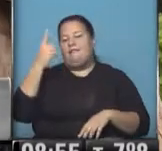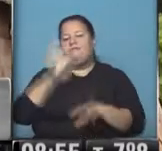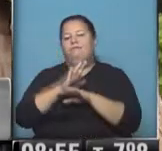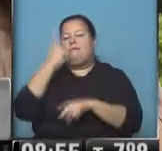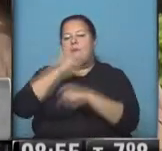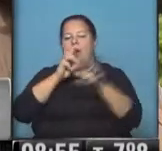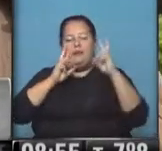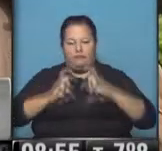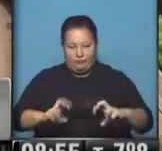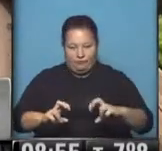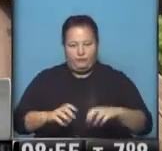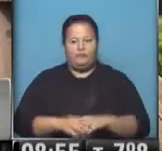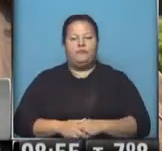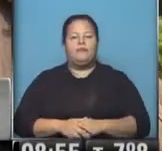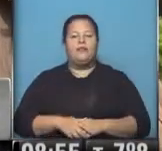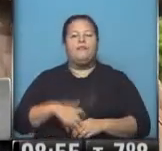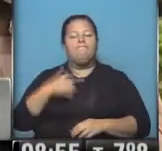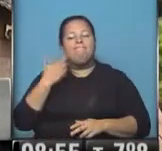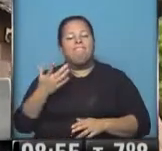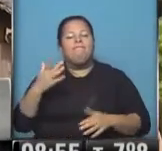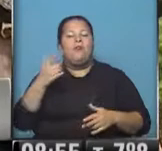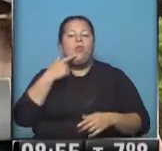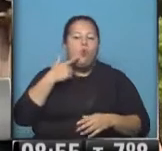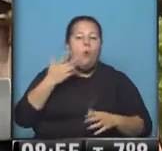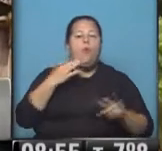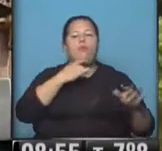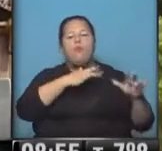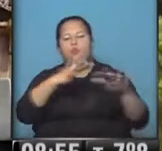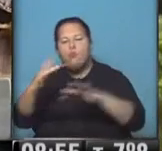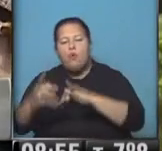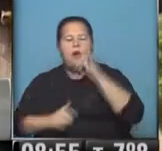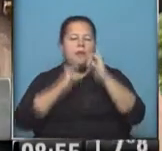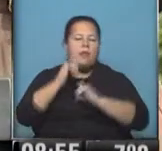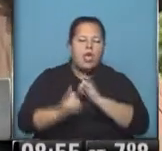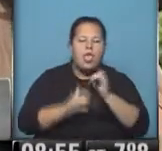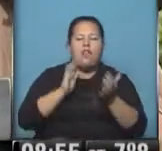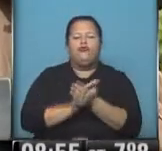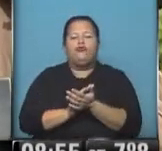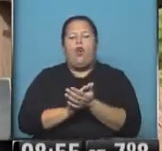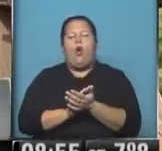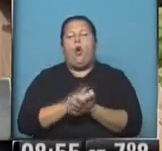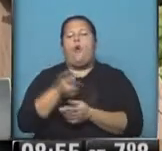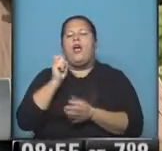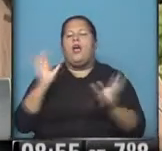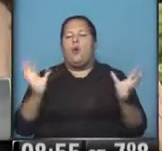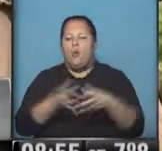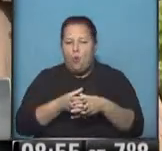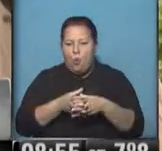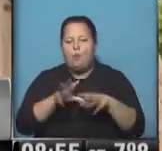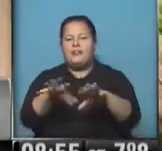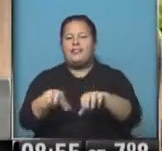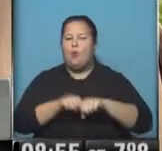la investigación. te decía, son más conjeturas porque trascendieron algunos datos respecto a la conformación de la banda que lo tuvo